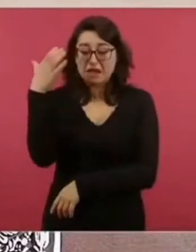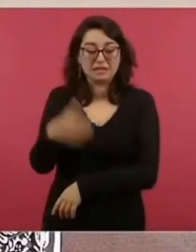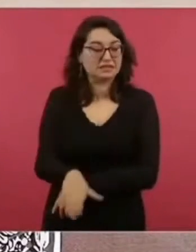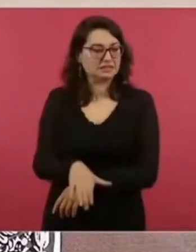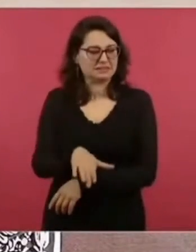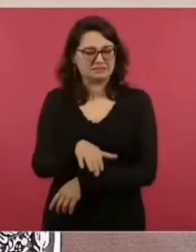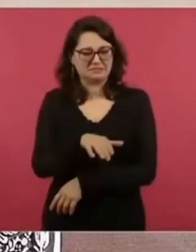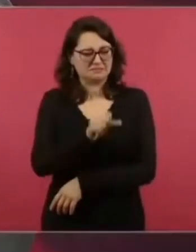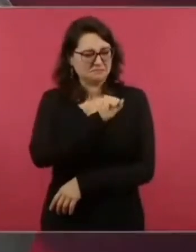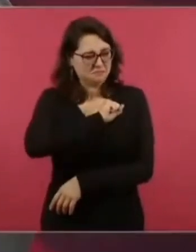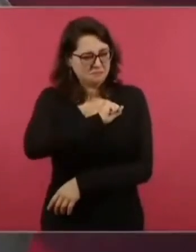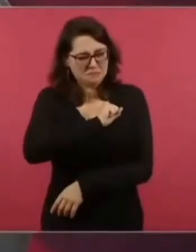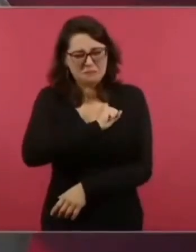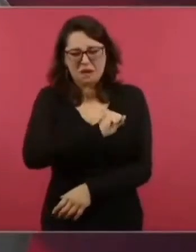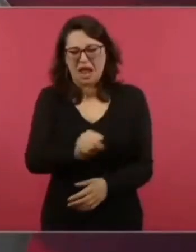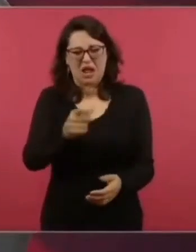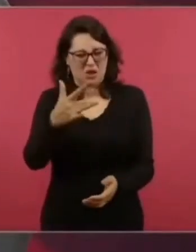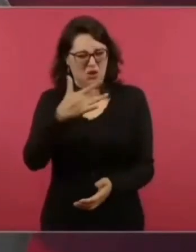Chile.